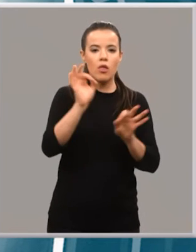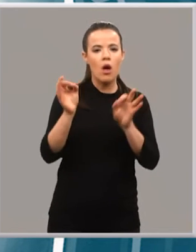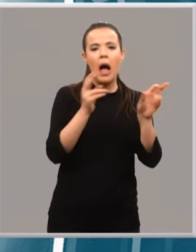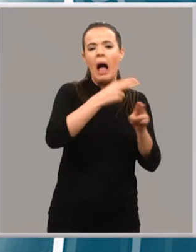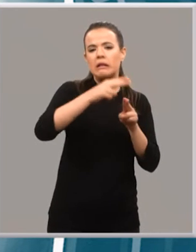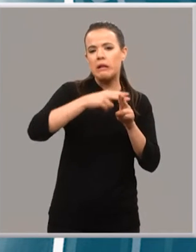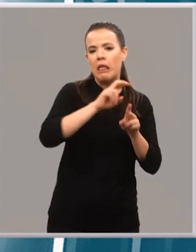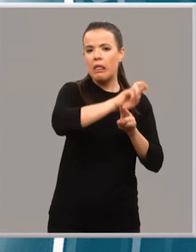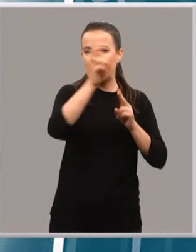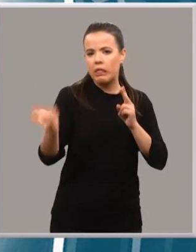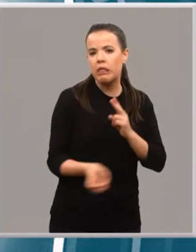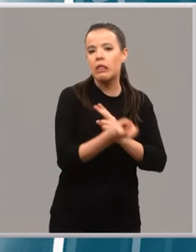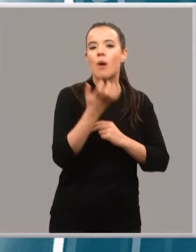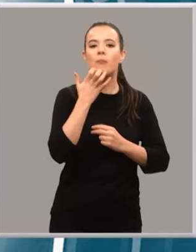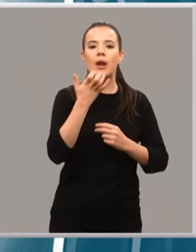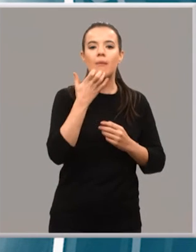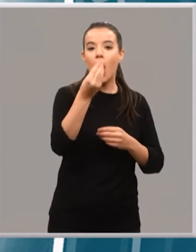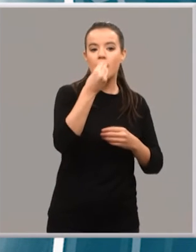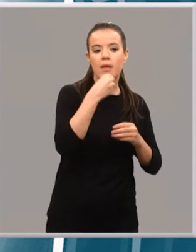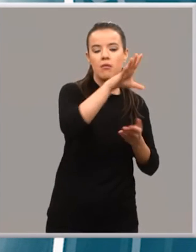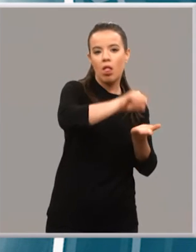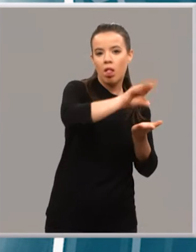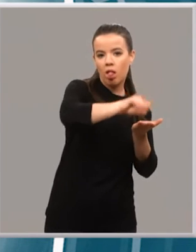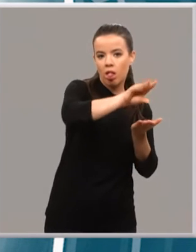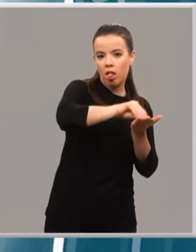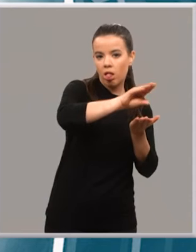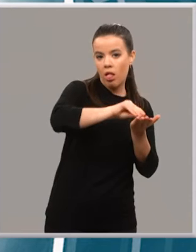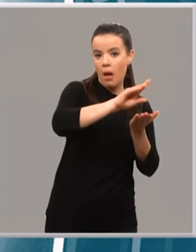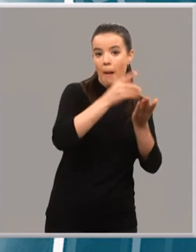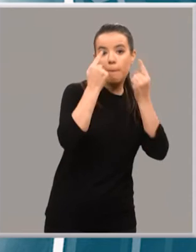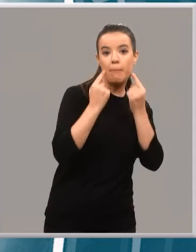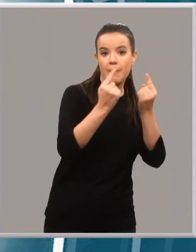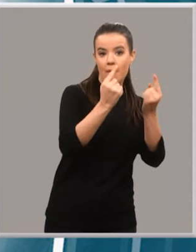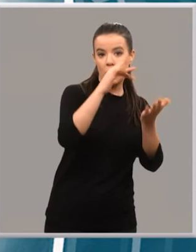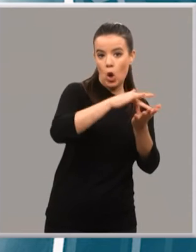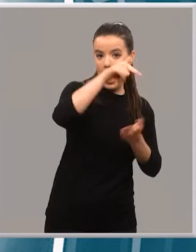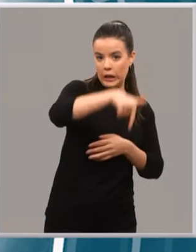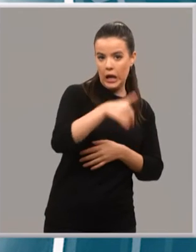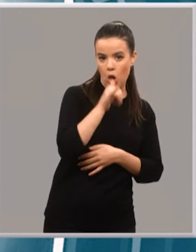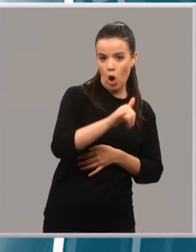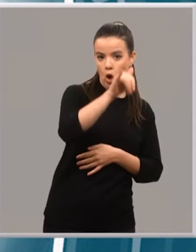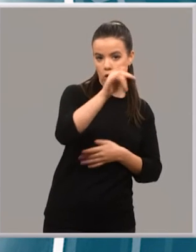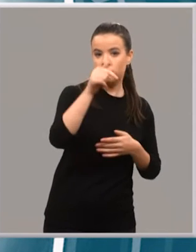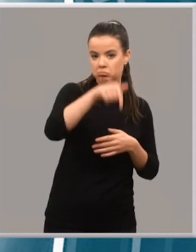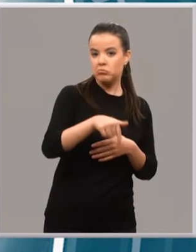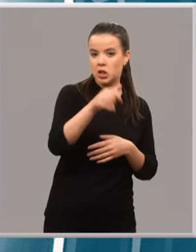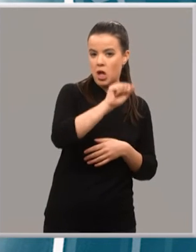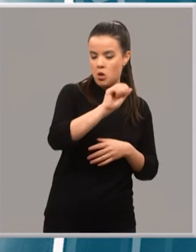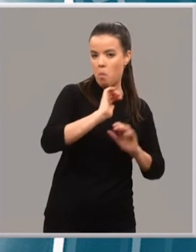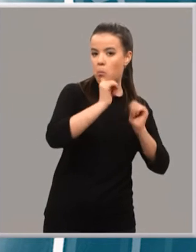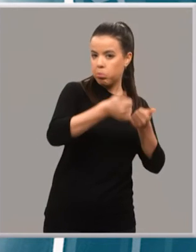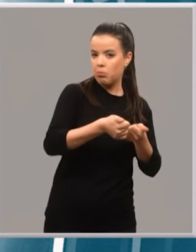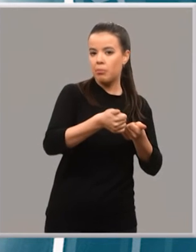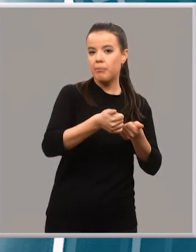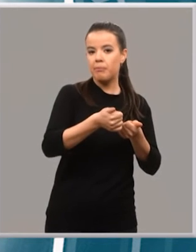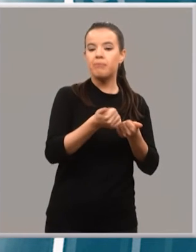de recogida de alimentos que nunca se había hecho en mercado tradicional o en este mercado tradicional en Logroño y este año nos incorporamos a como